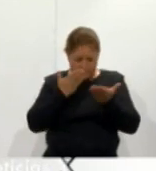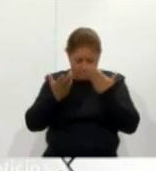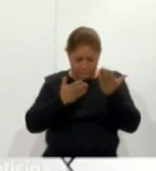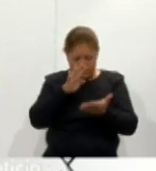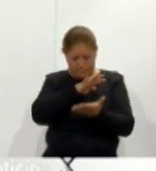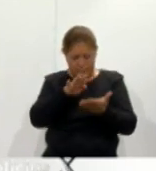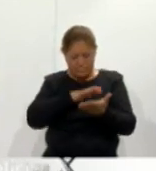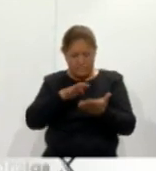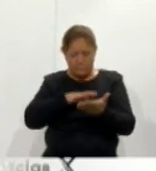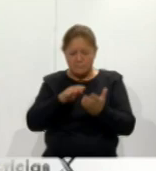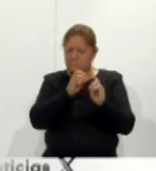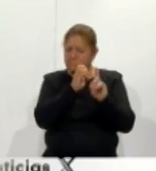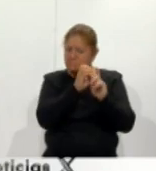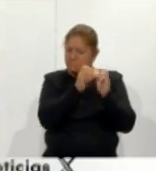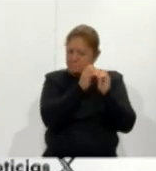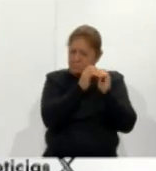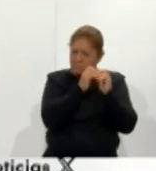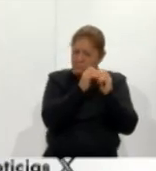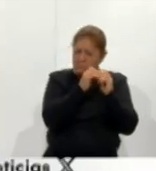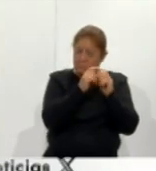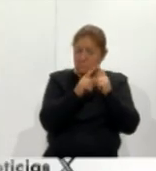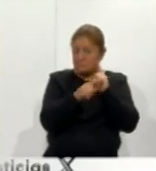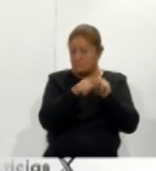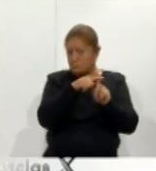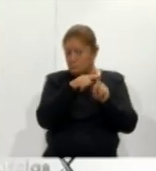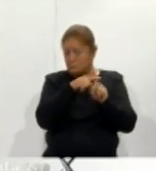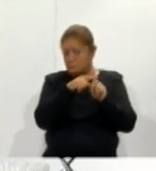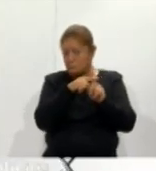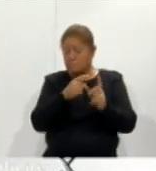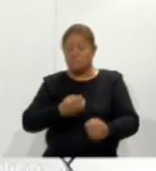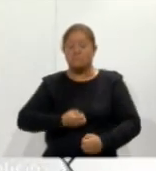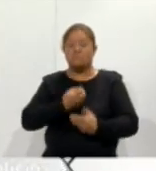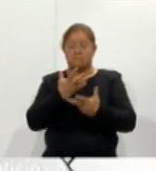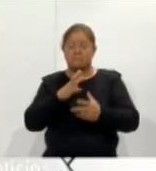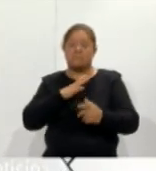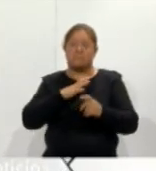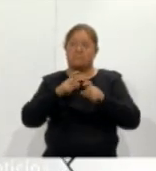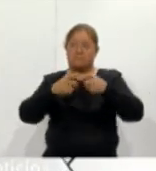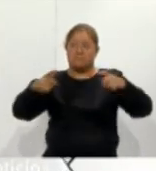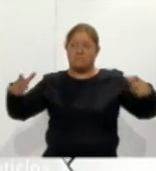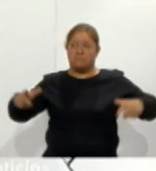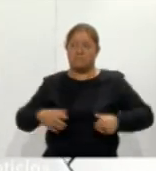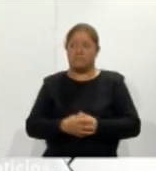críticos. La poesía construye eso. Somos nosotras, somos.